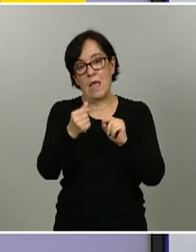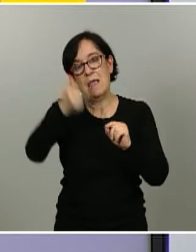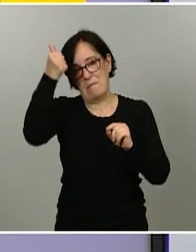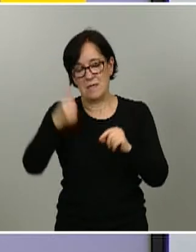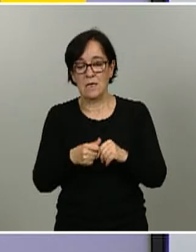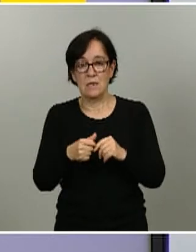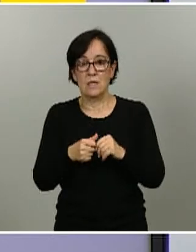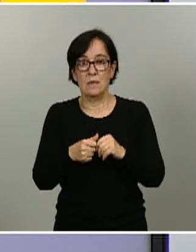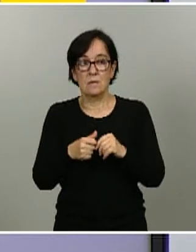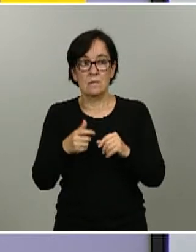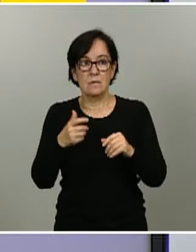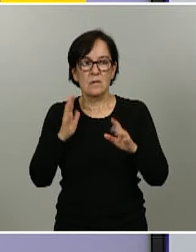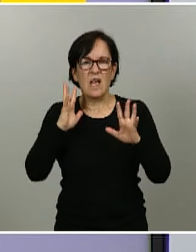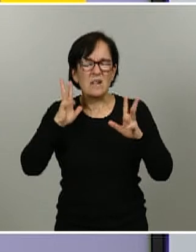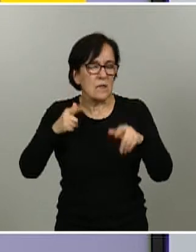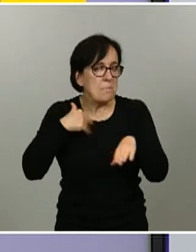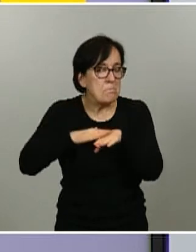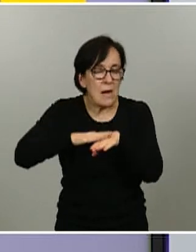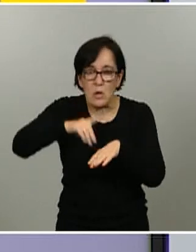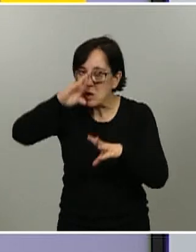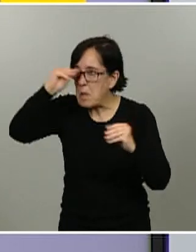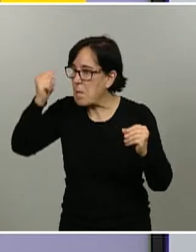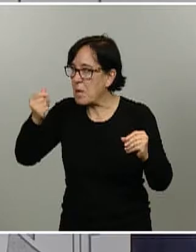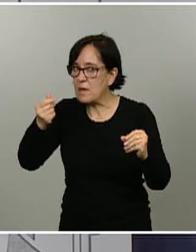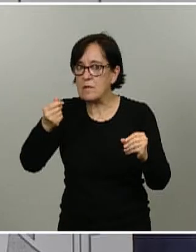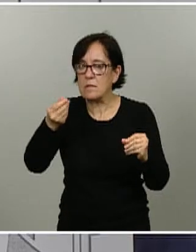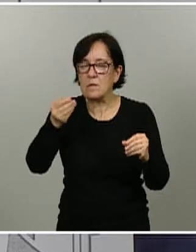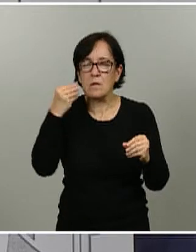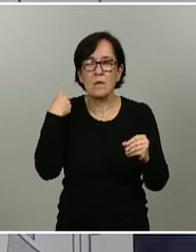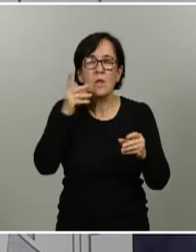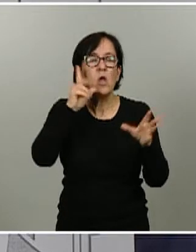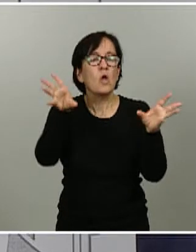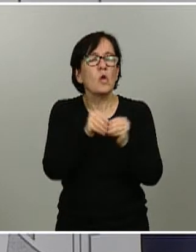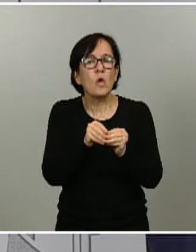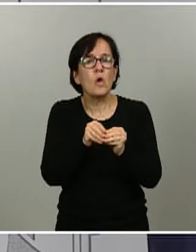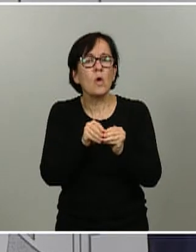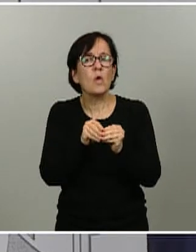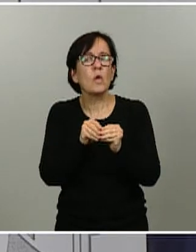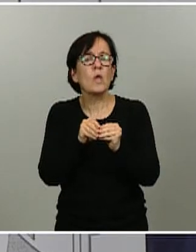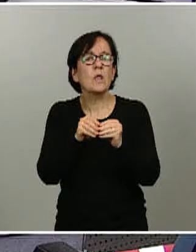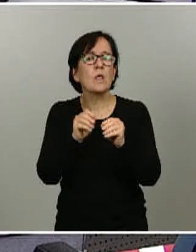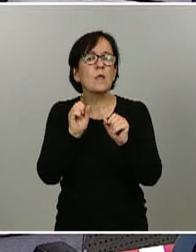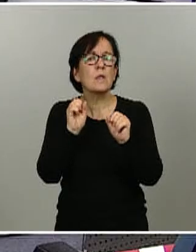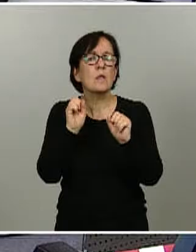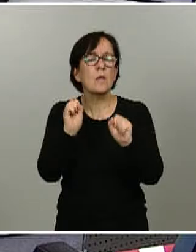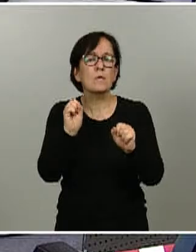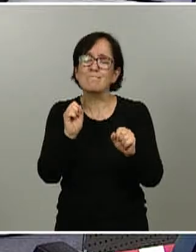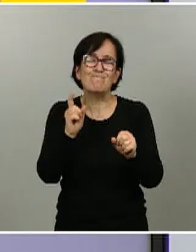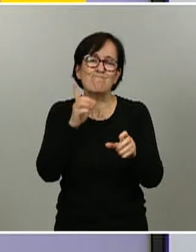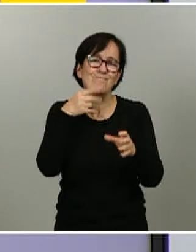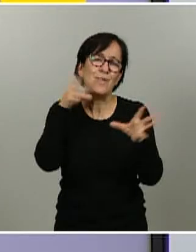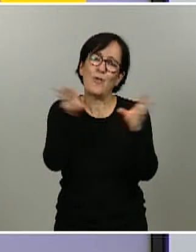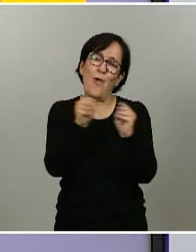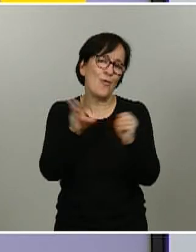no recuerdo la pregunta perdón si podíamos sacar alguna conclusión respecto al grado de inmunidad de las residencias de mayores no podemos sacar conclusiones